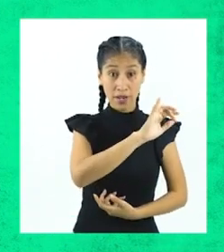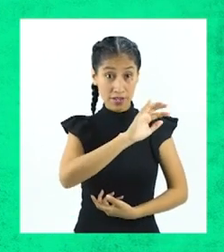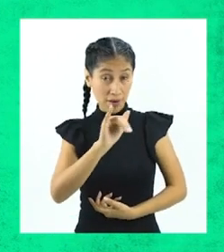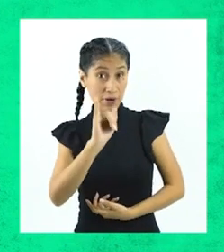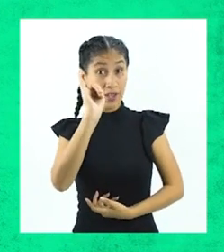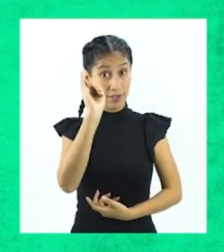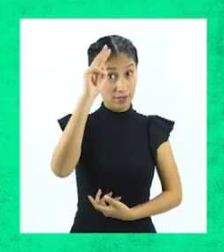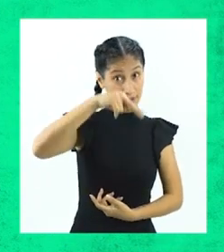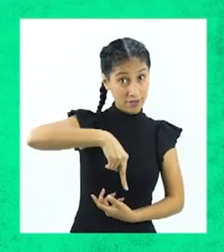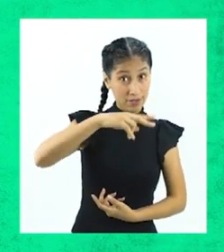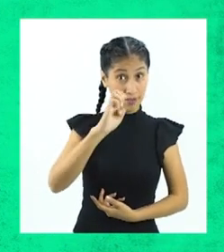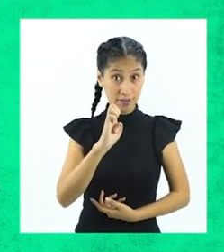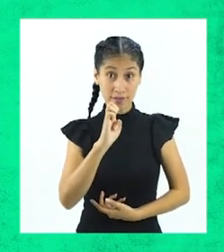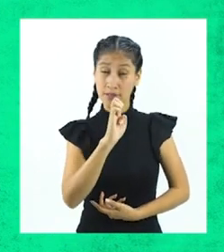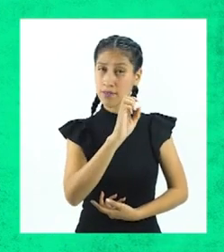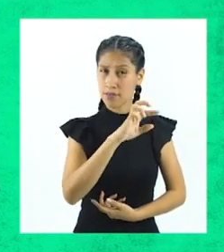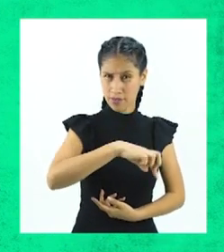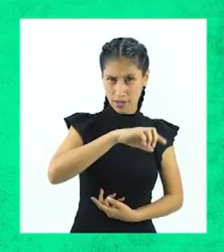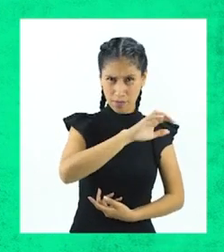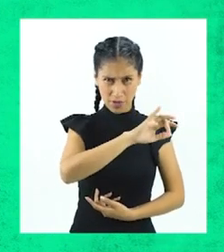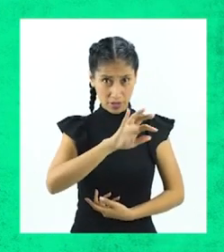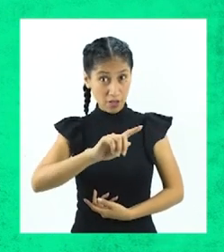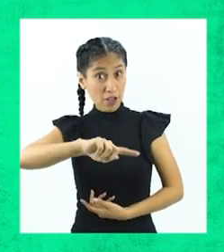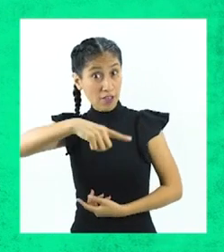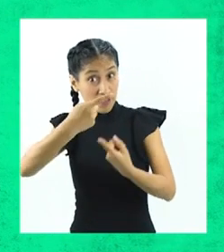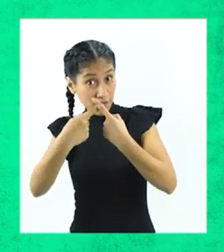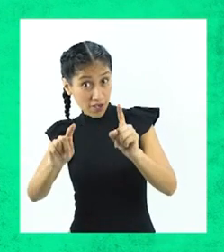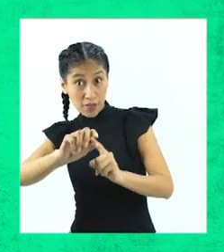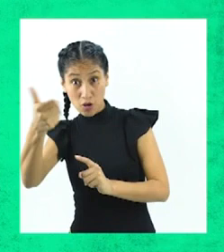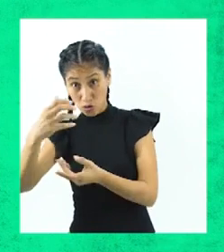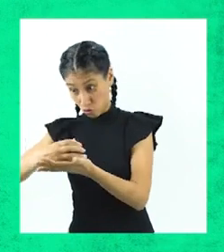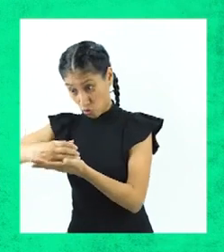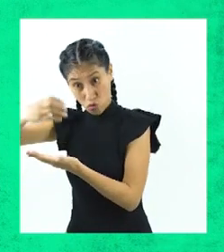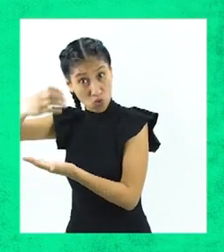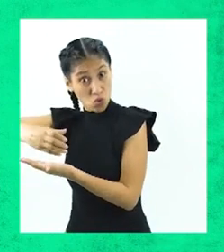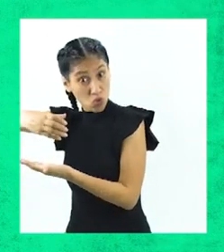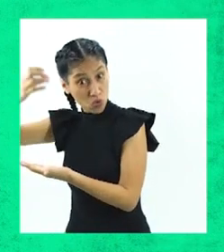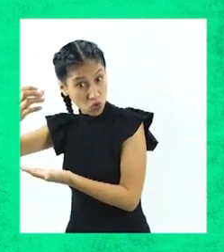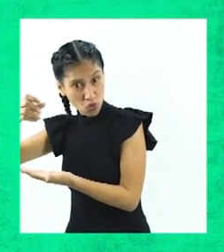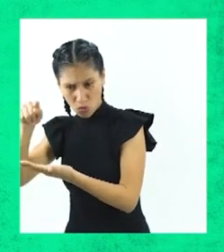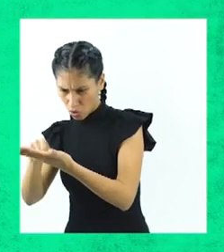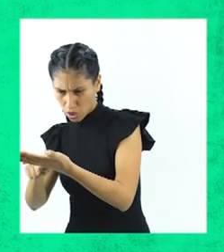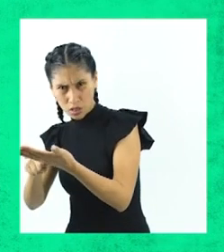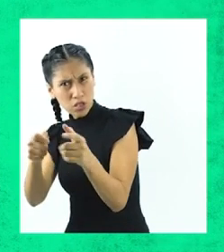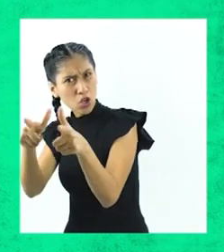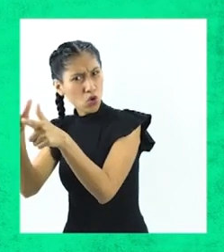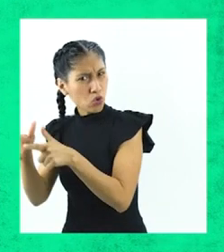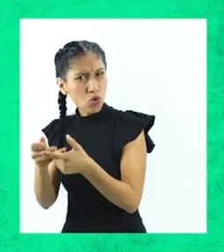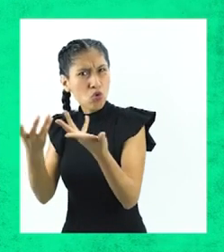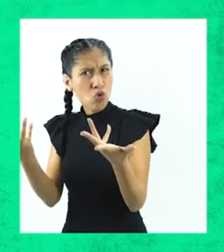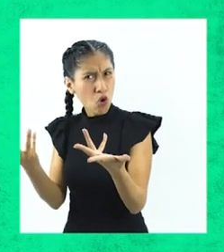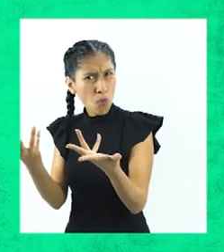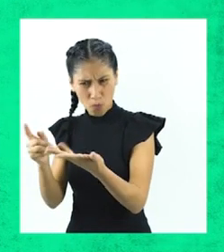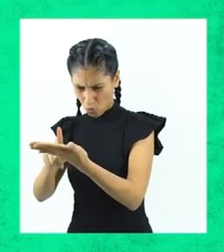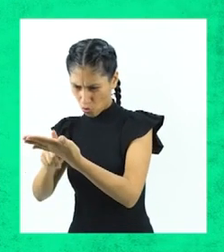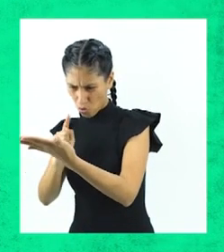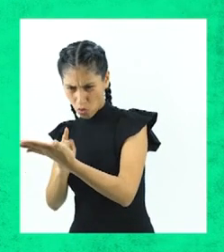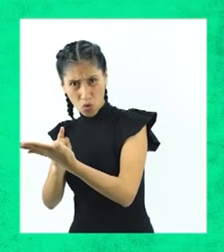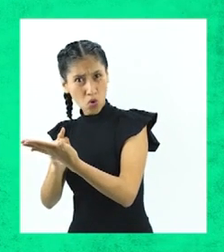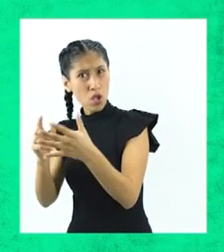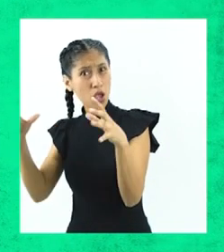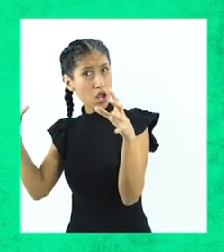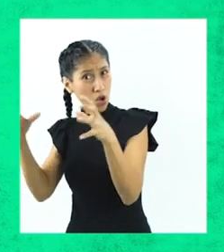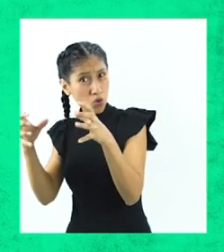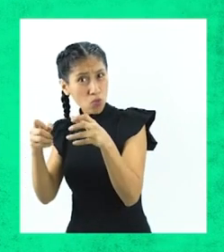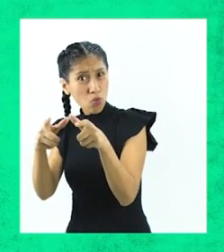mientras que el grupo de control, que no recibe tratamiento, se mantiene constante para luego compararla. Luego,